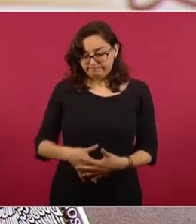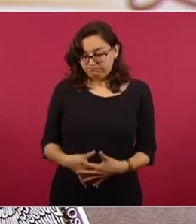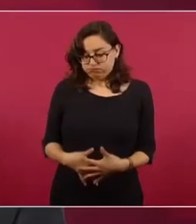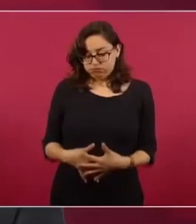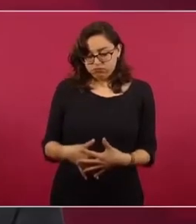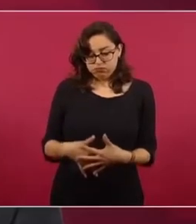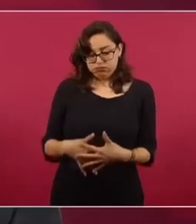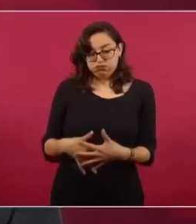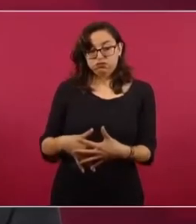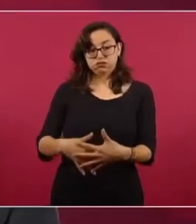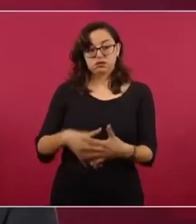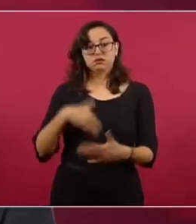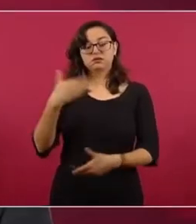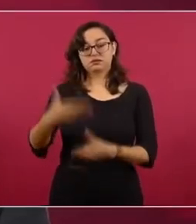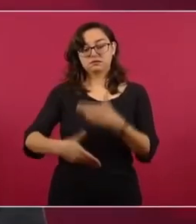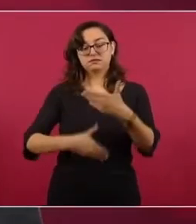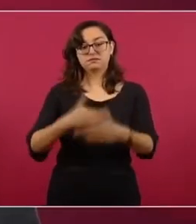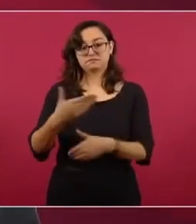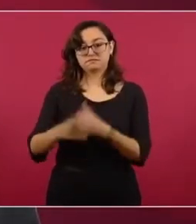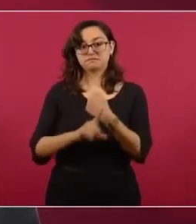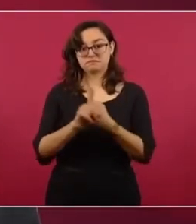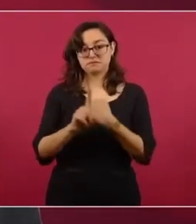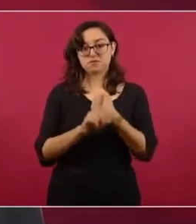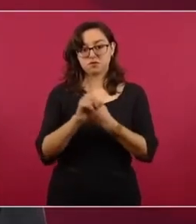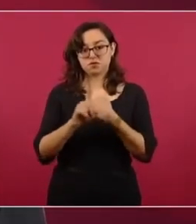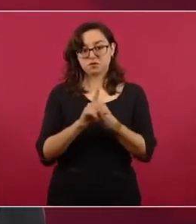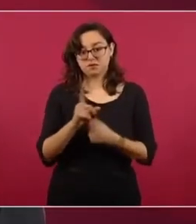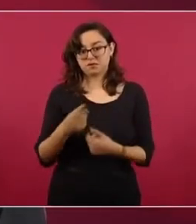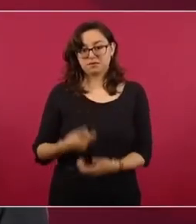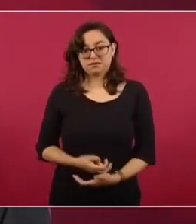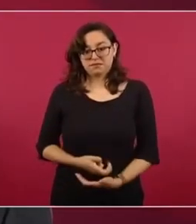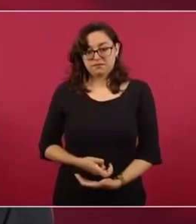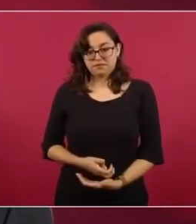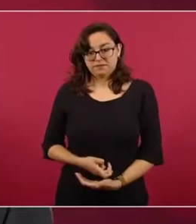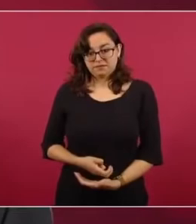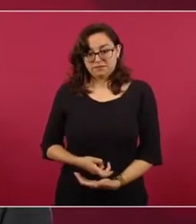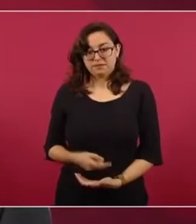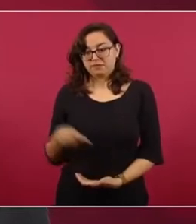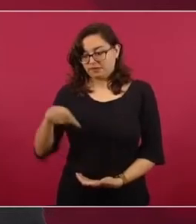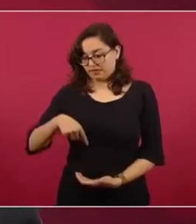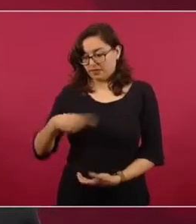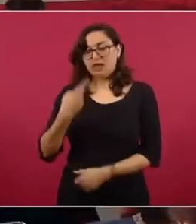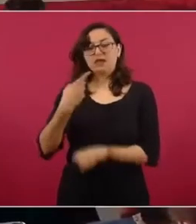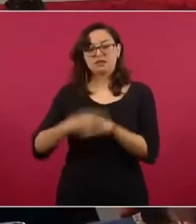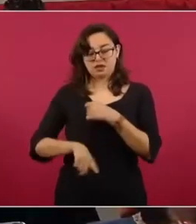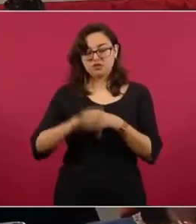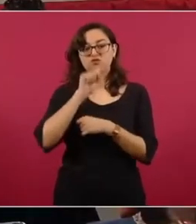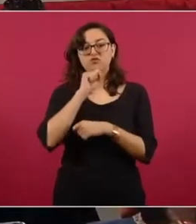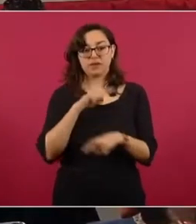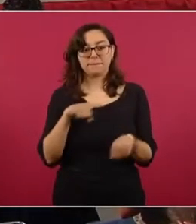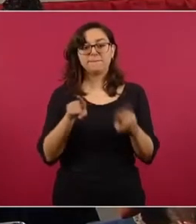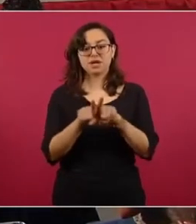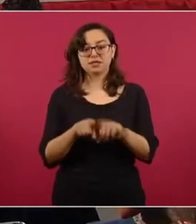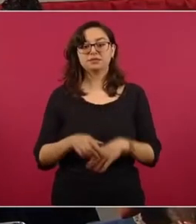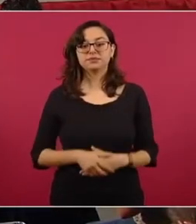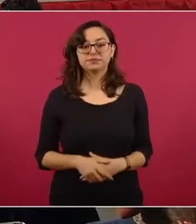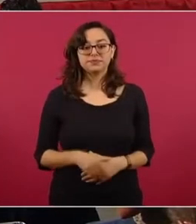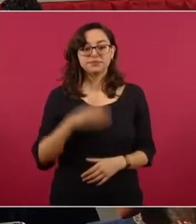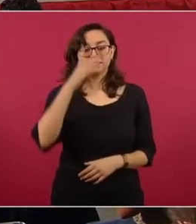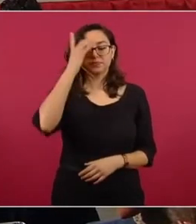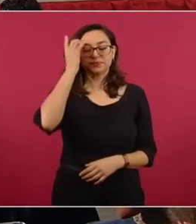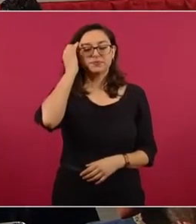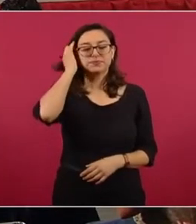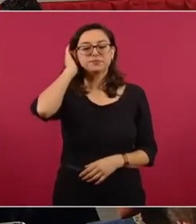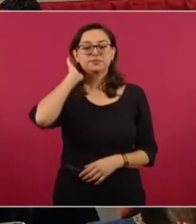embarazo y a los productos en formación, a los fetos, a los embriones. Si me pasan la siguiente, esta